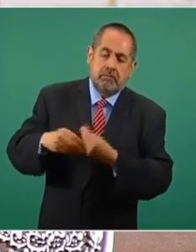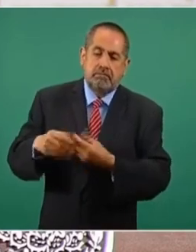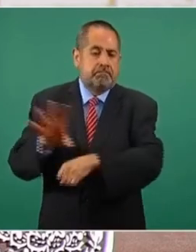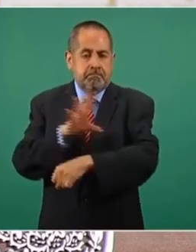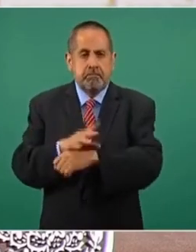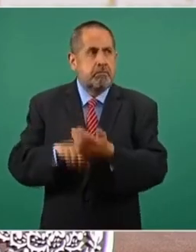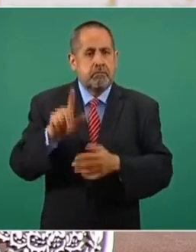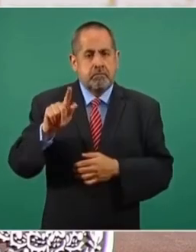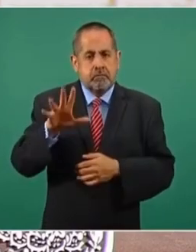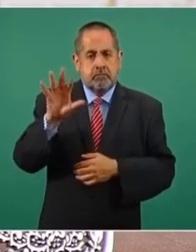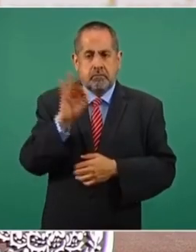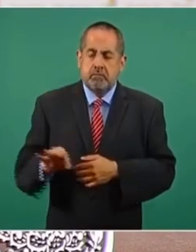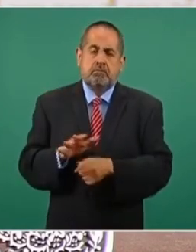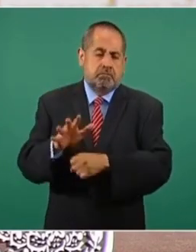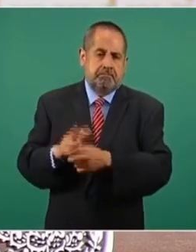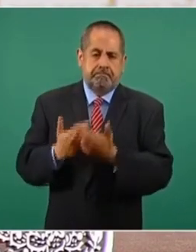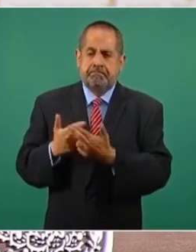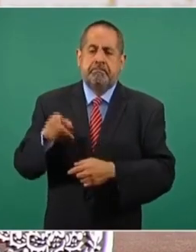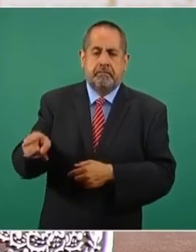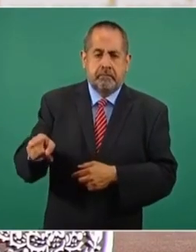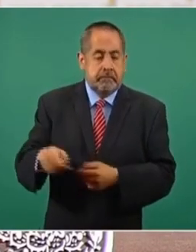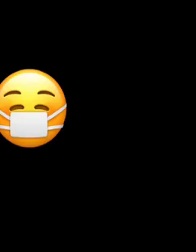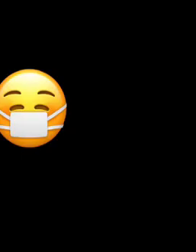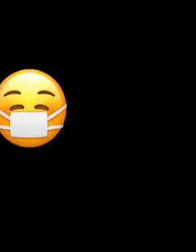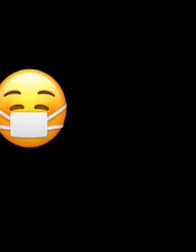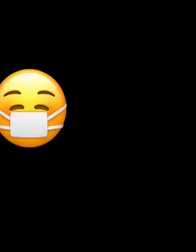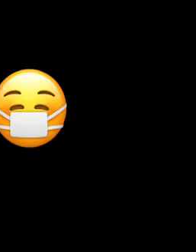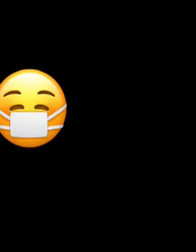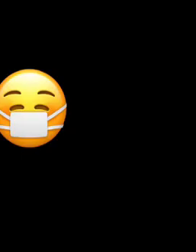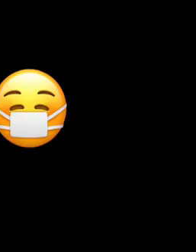un 75% de lo que se perdió.